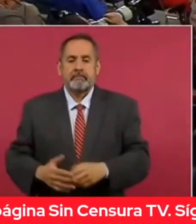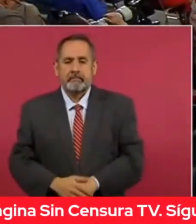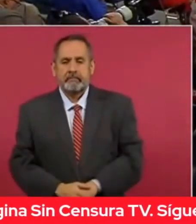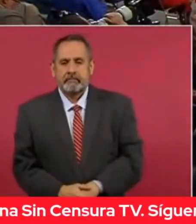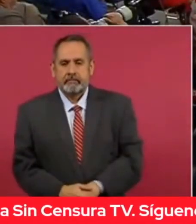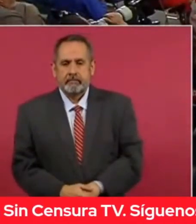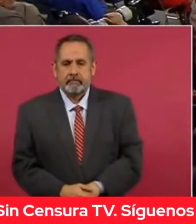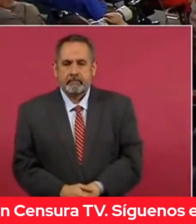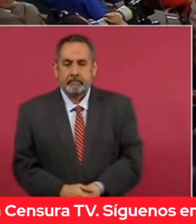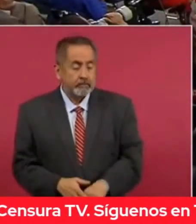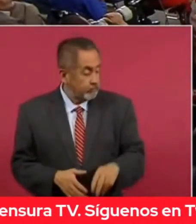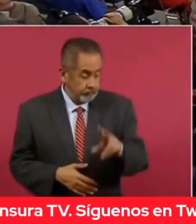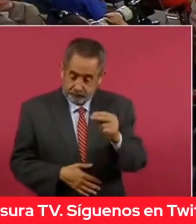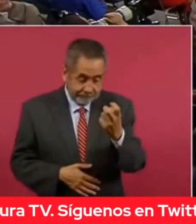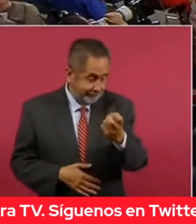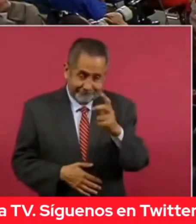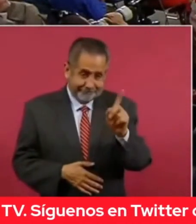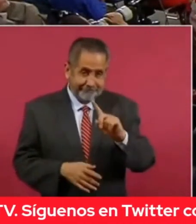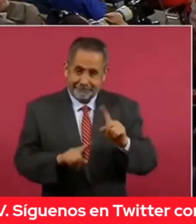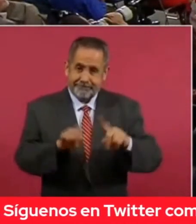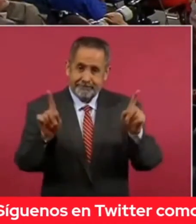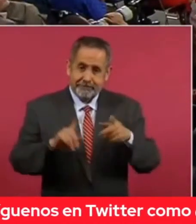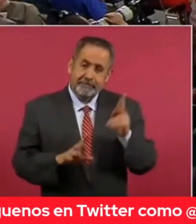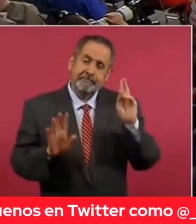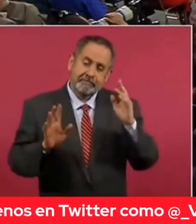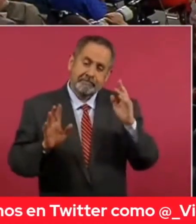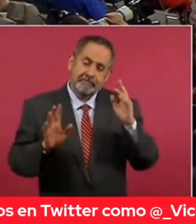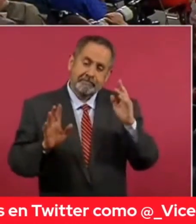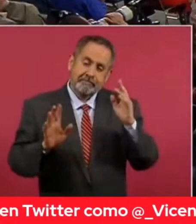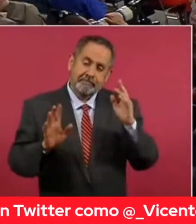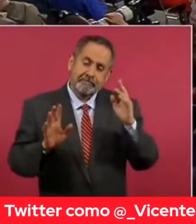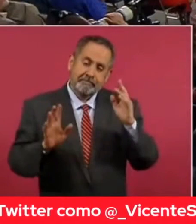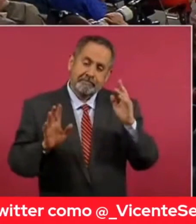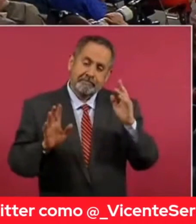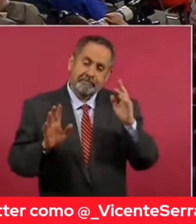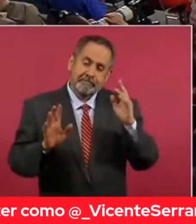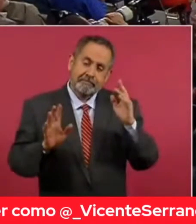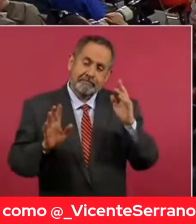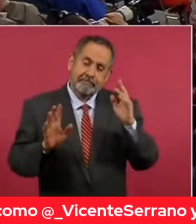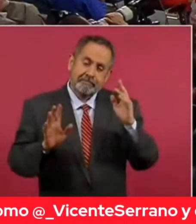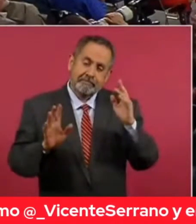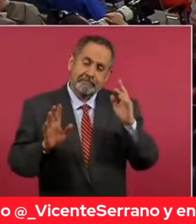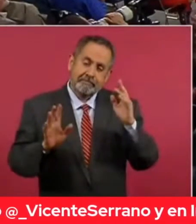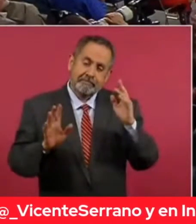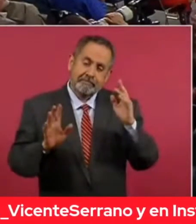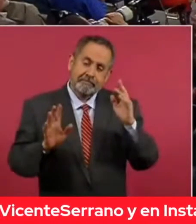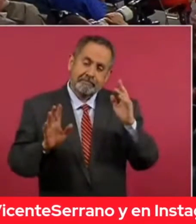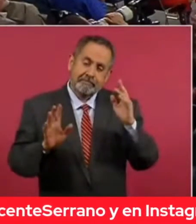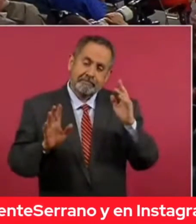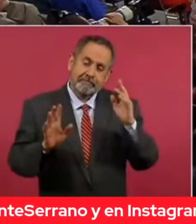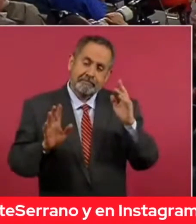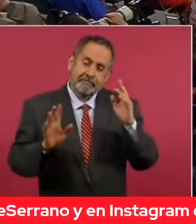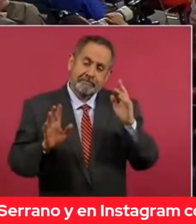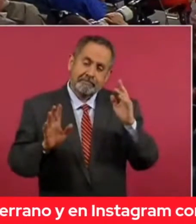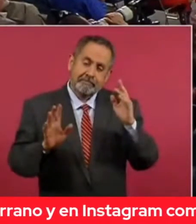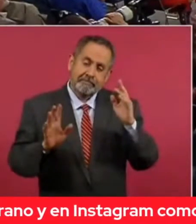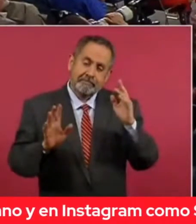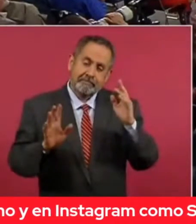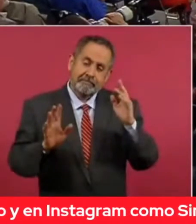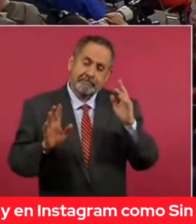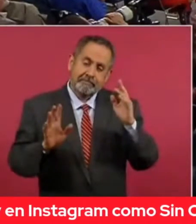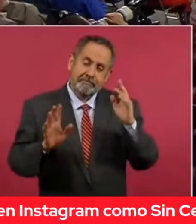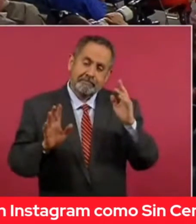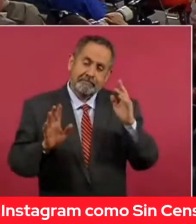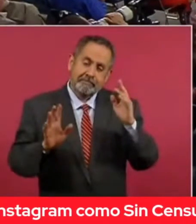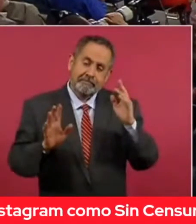No era eso, pero ya... ...X.